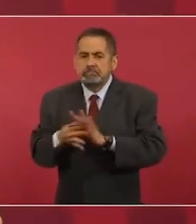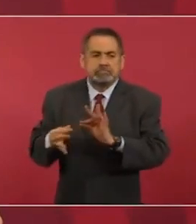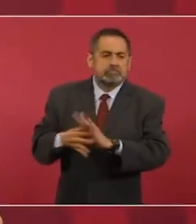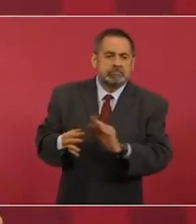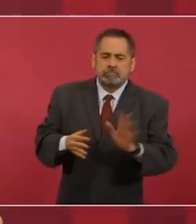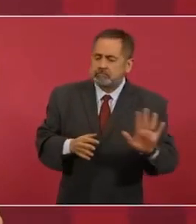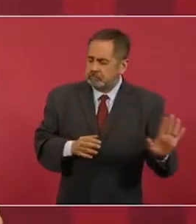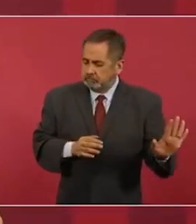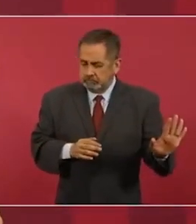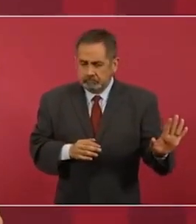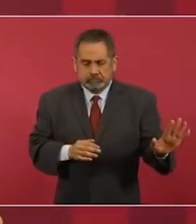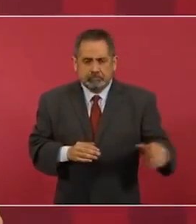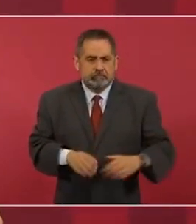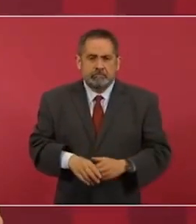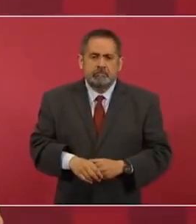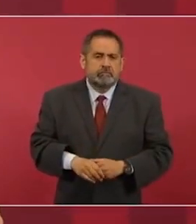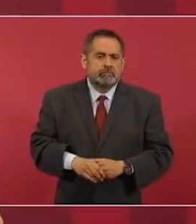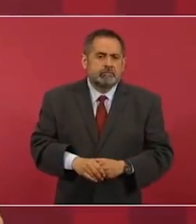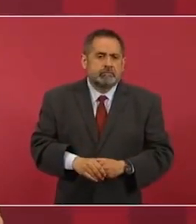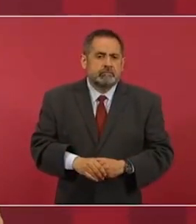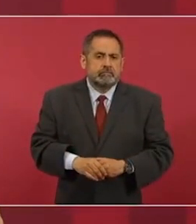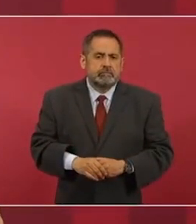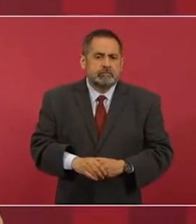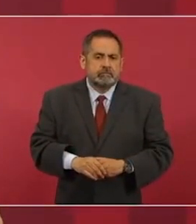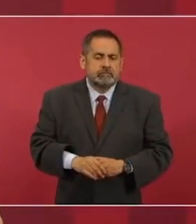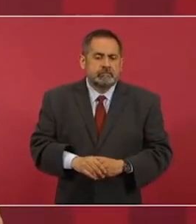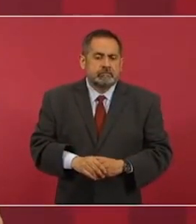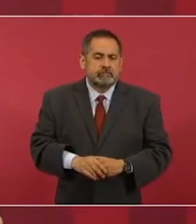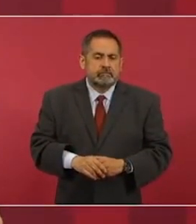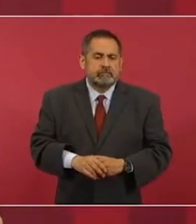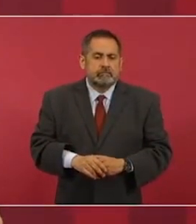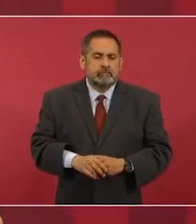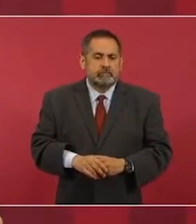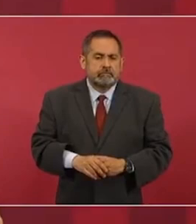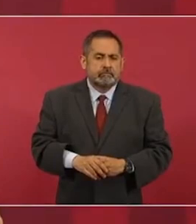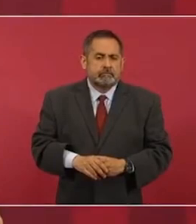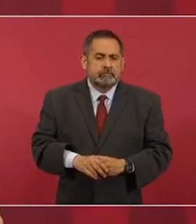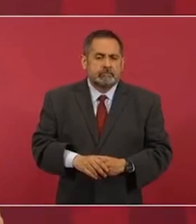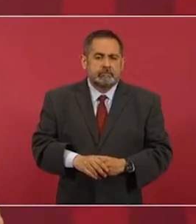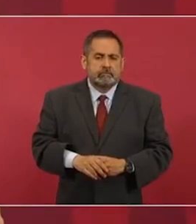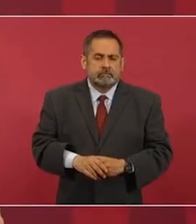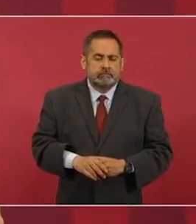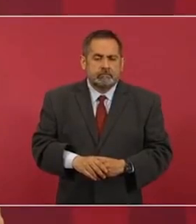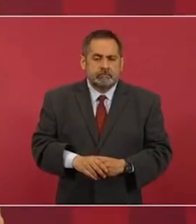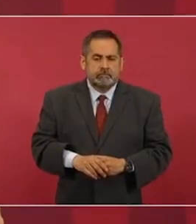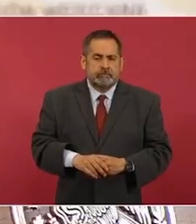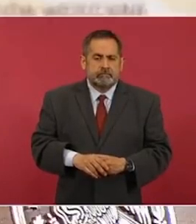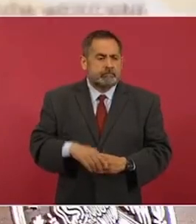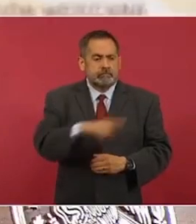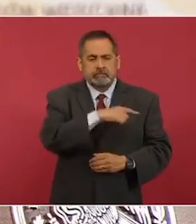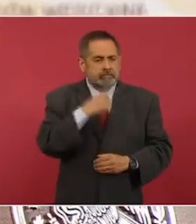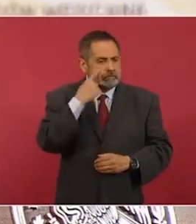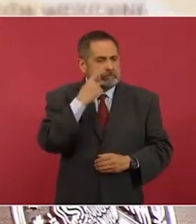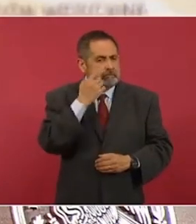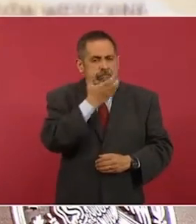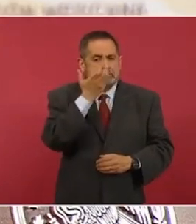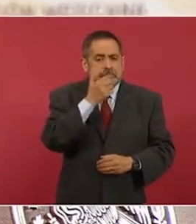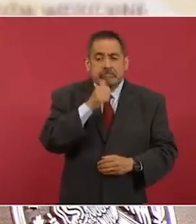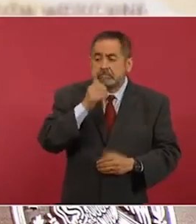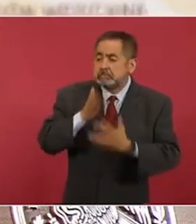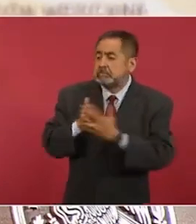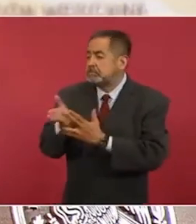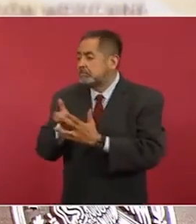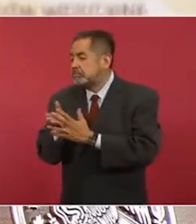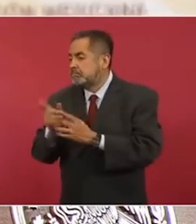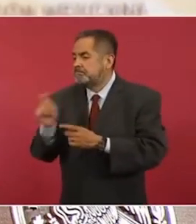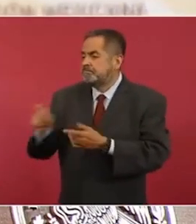intervenir en